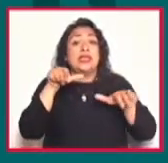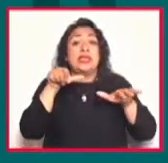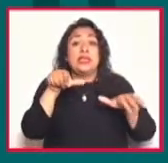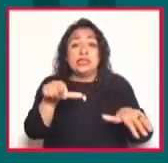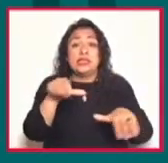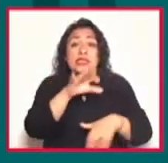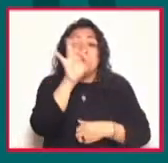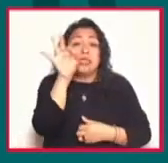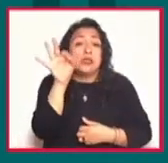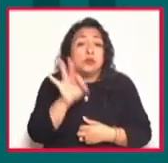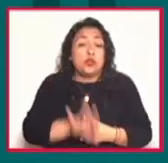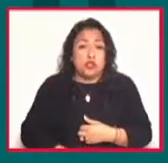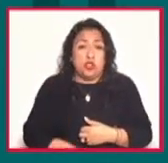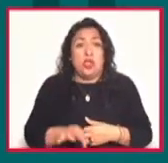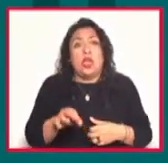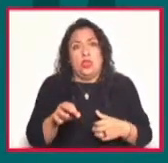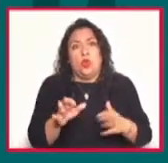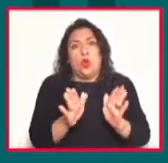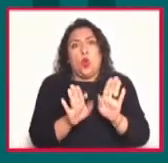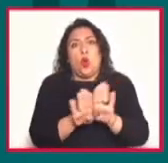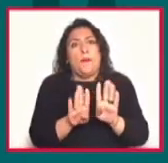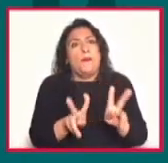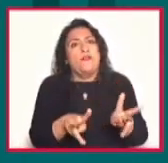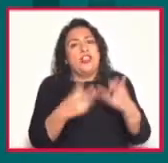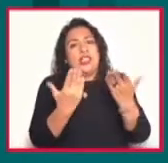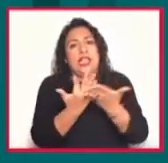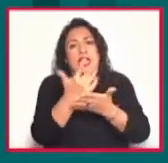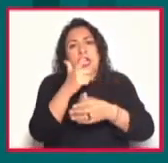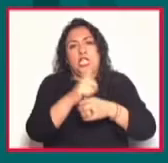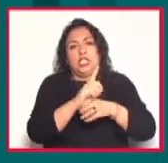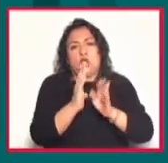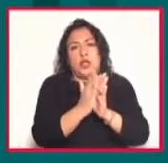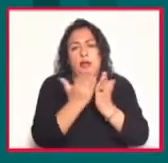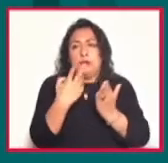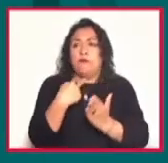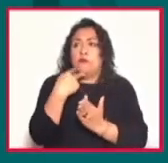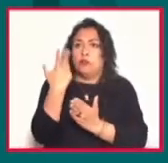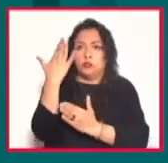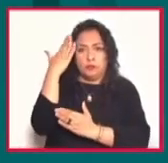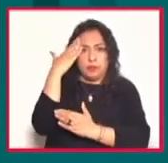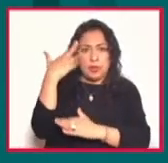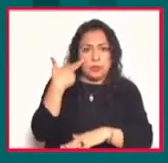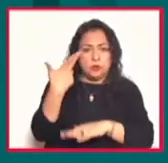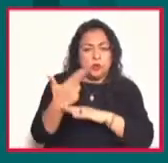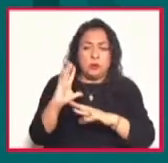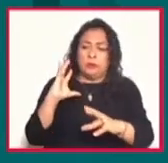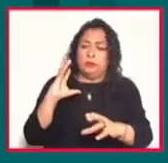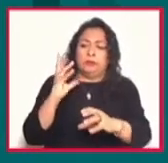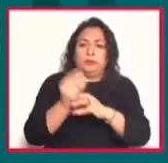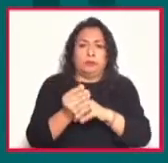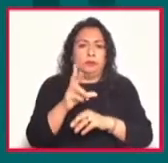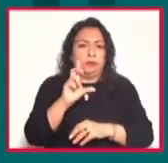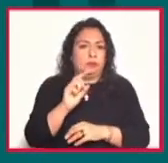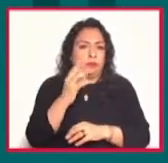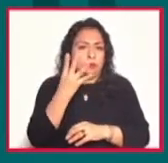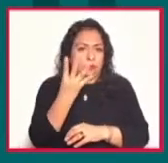del mercado nacional del libro. Vamos a escuchar en voz de sus titulares el balanza de esta trigésima cuarta edición.